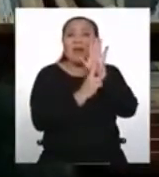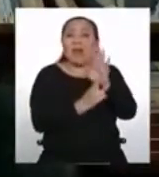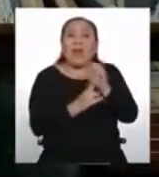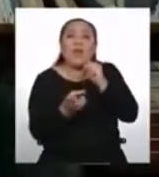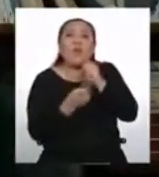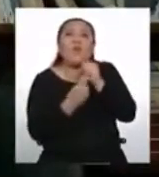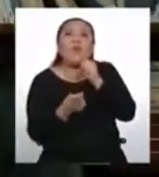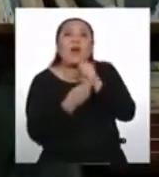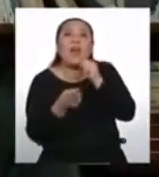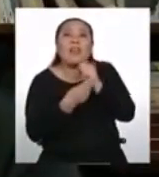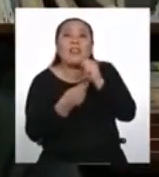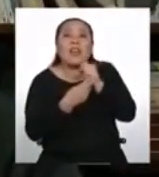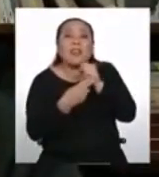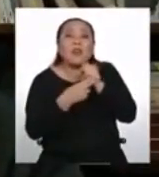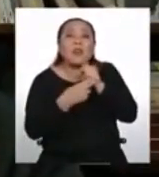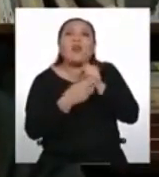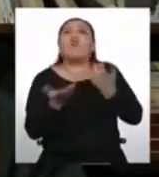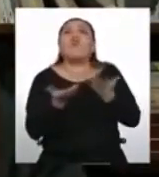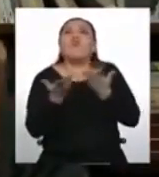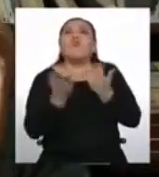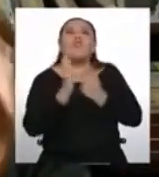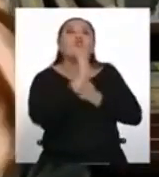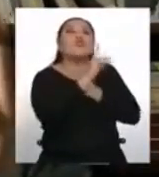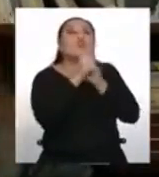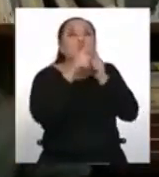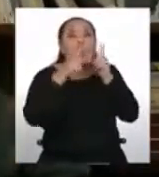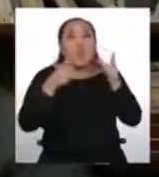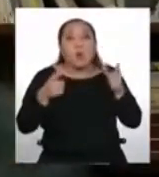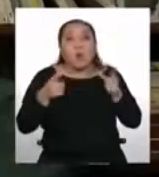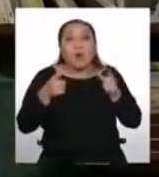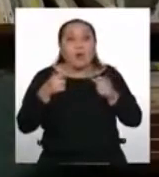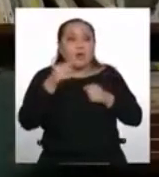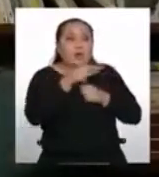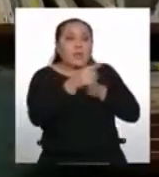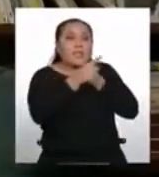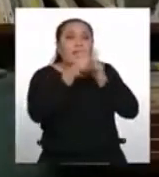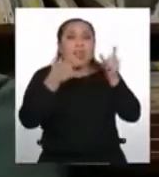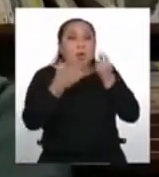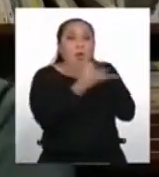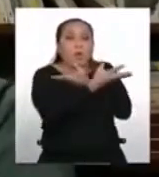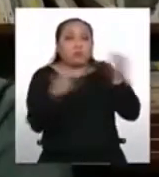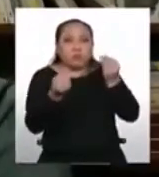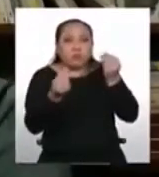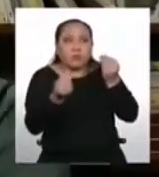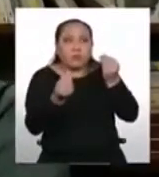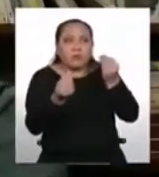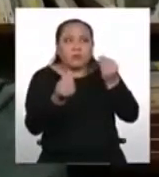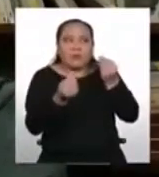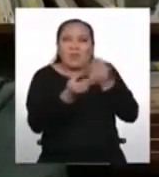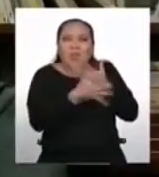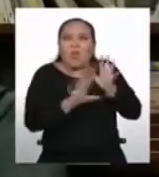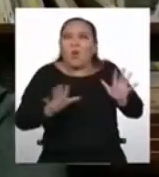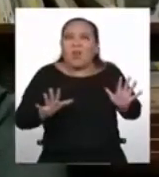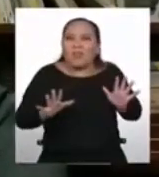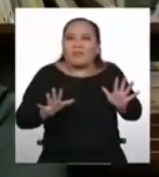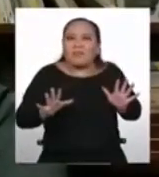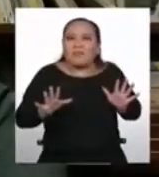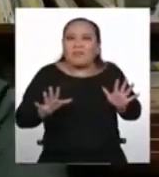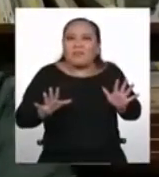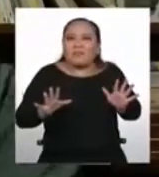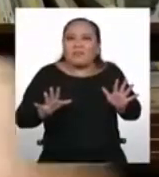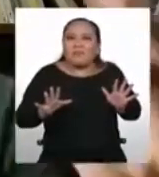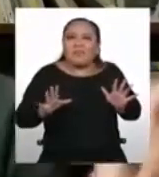guardado en su lengua. Cuando desaparece entonces una lengua originaria o indígena,